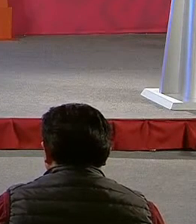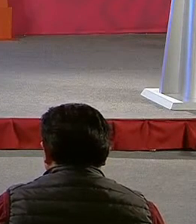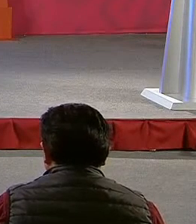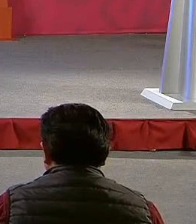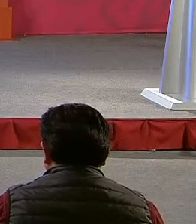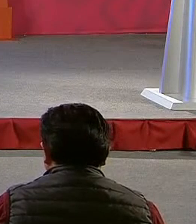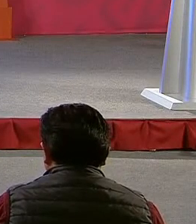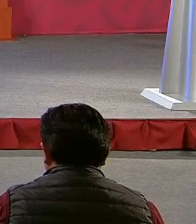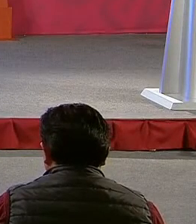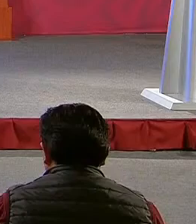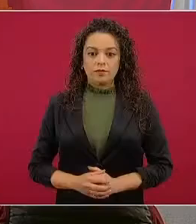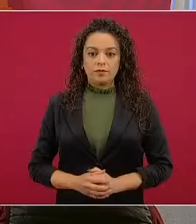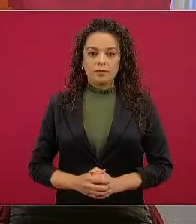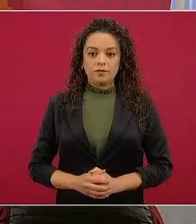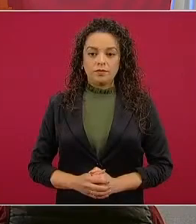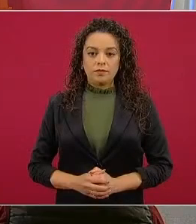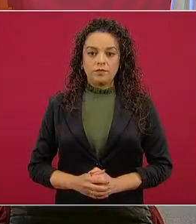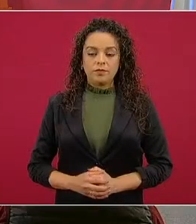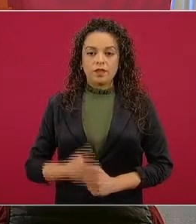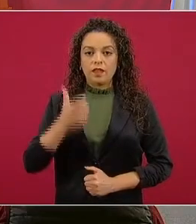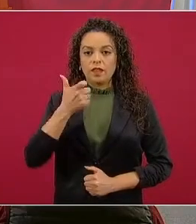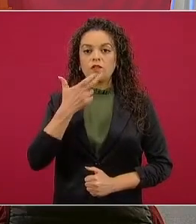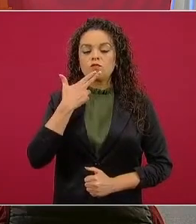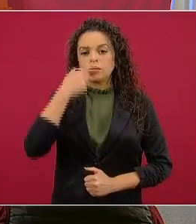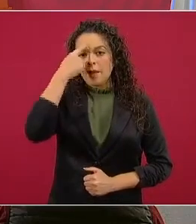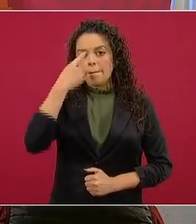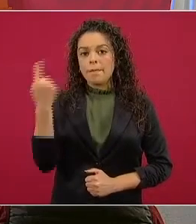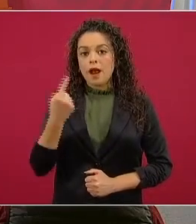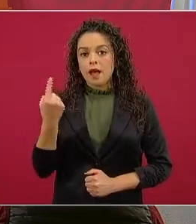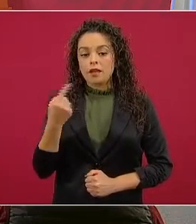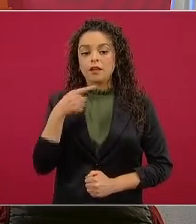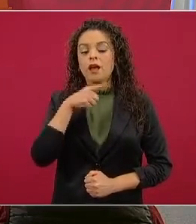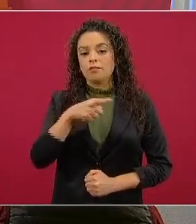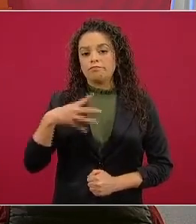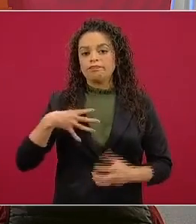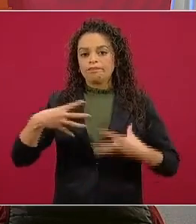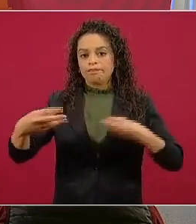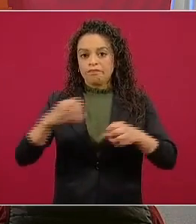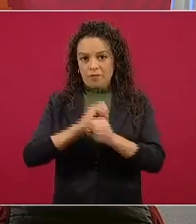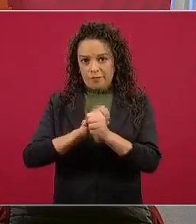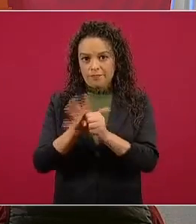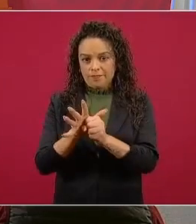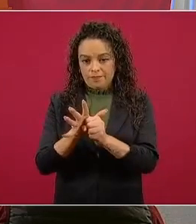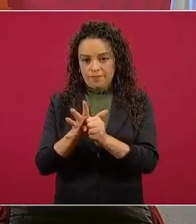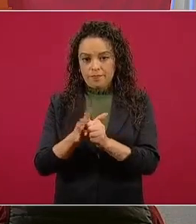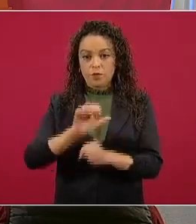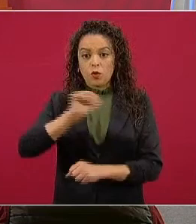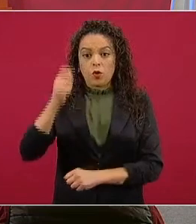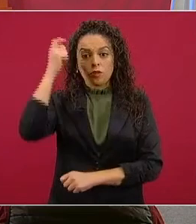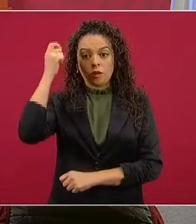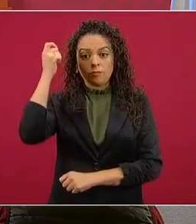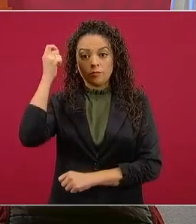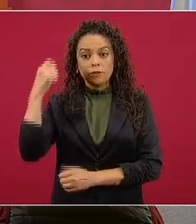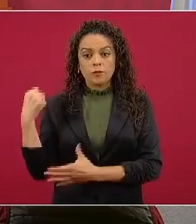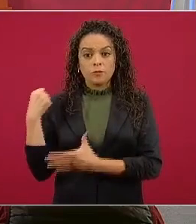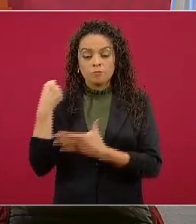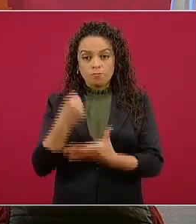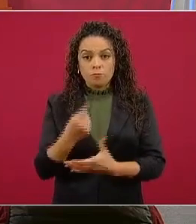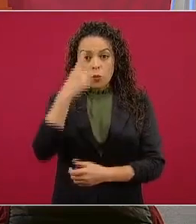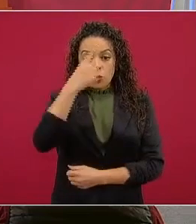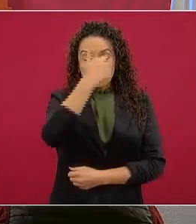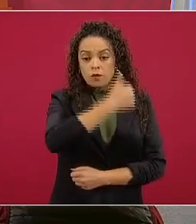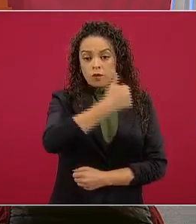Se aumentará la pensión a los adultos mayores, es decir, se les entregará a cada uno